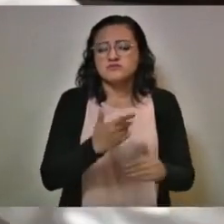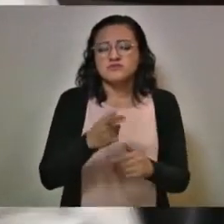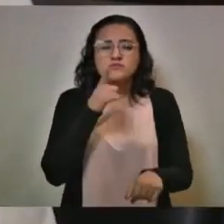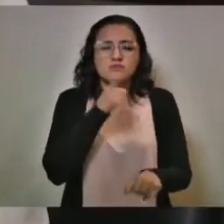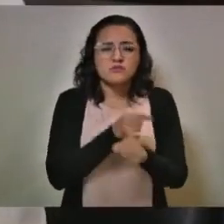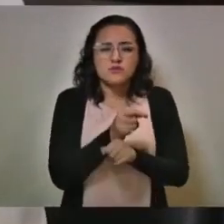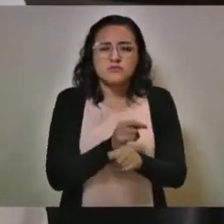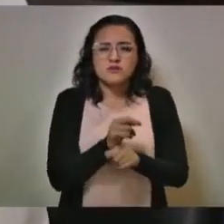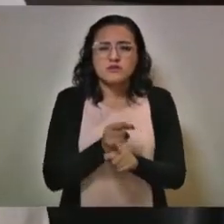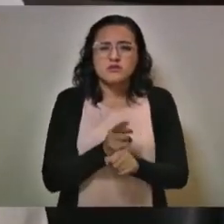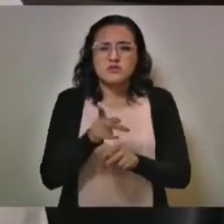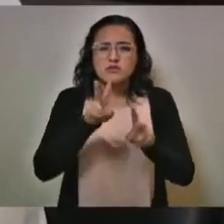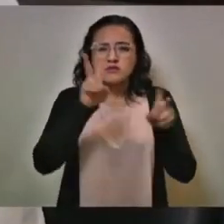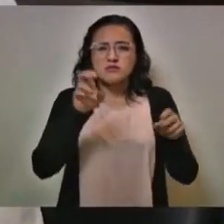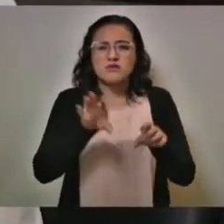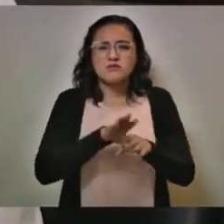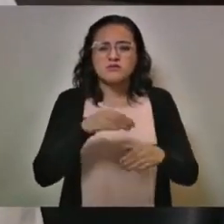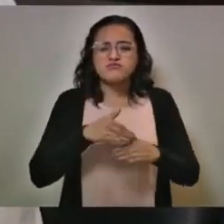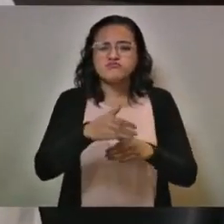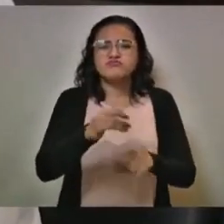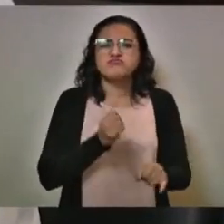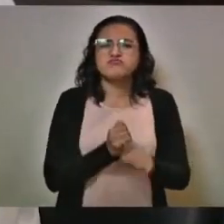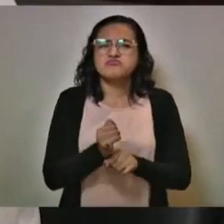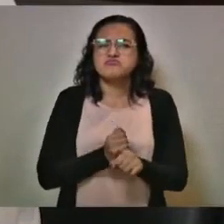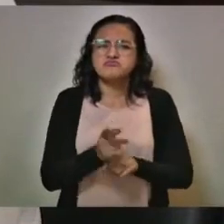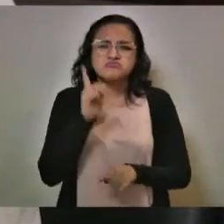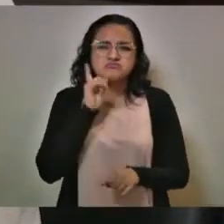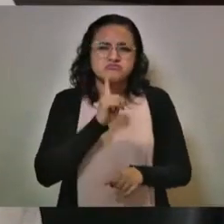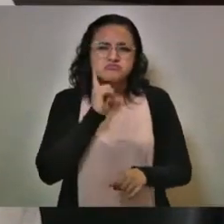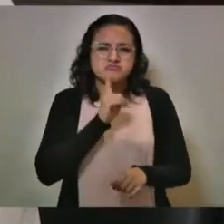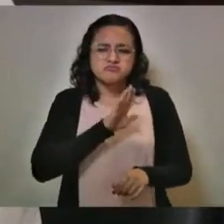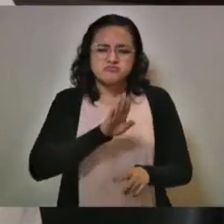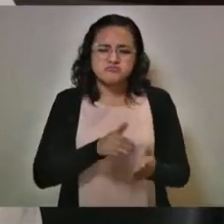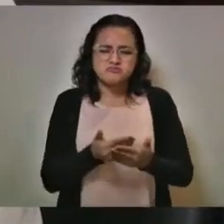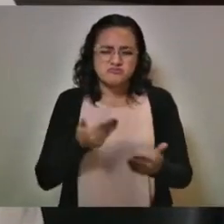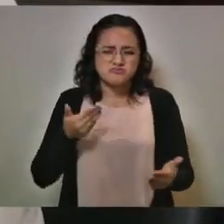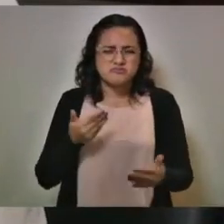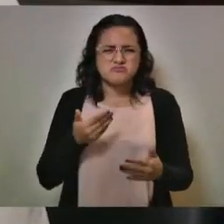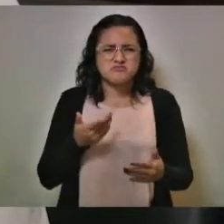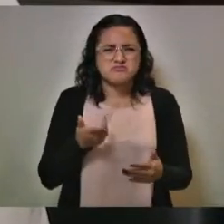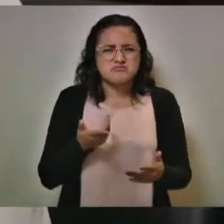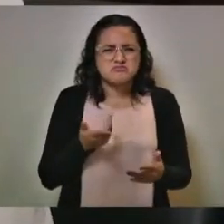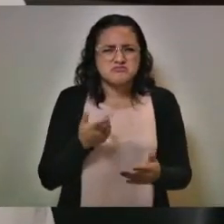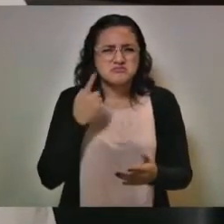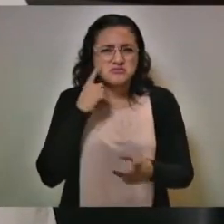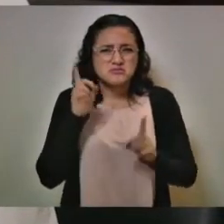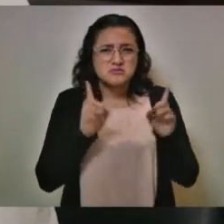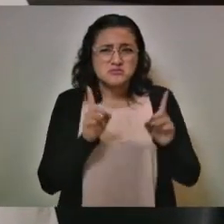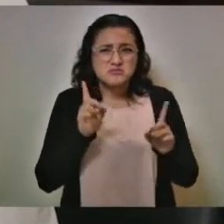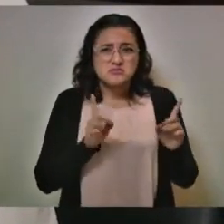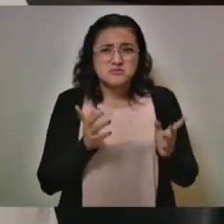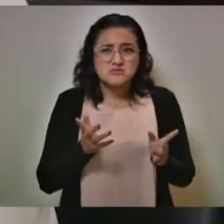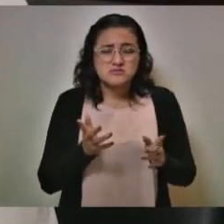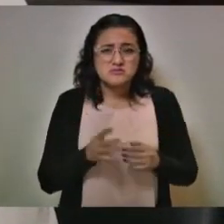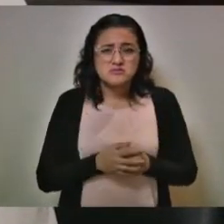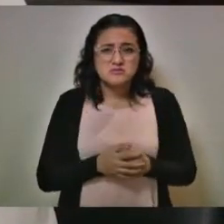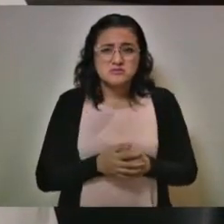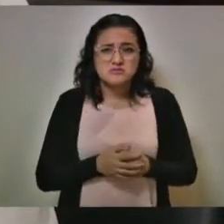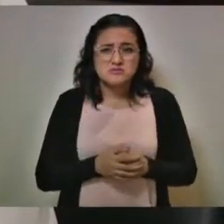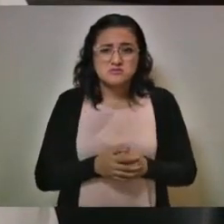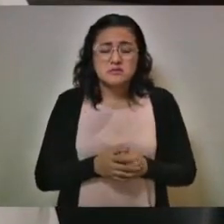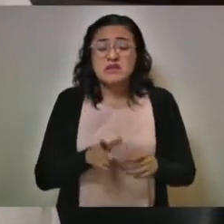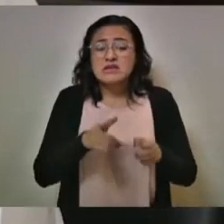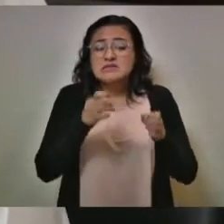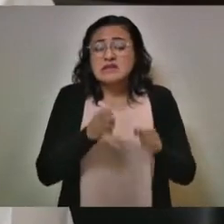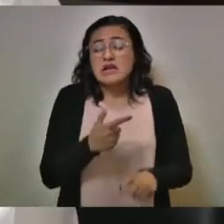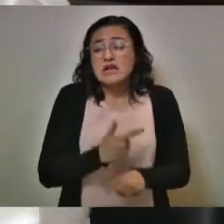todo este tema del proceso y la investigación. Y solo mencionar que la joven todavía sigue en estado